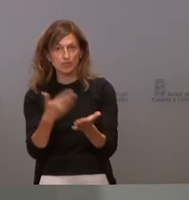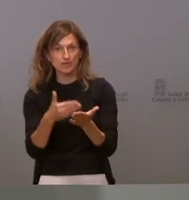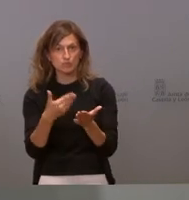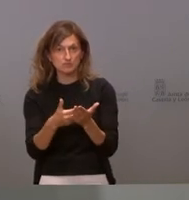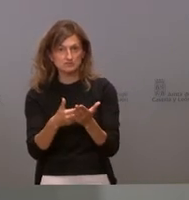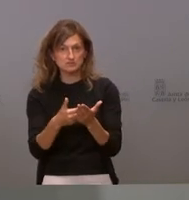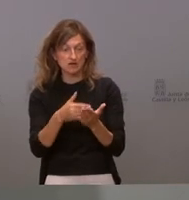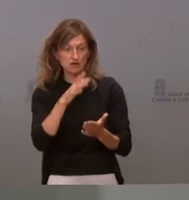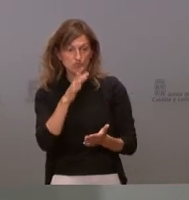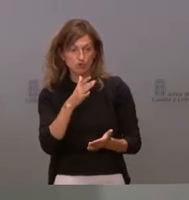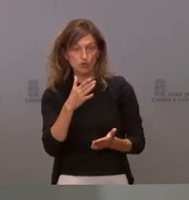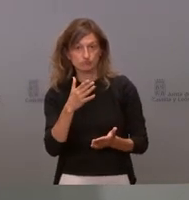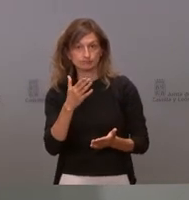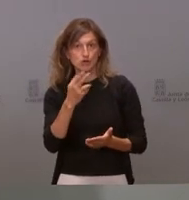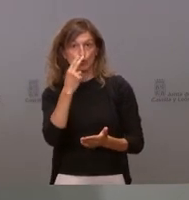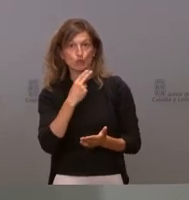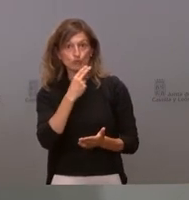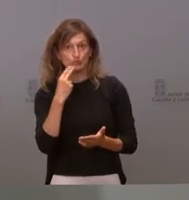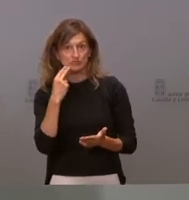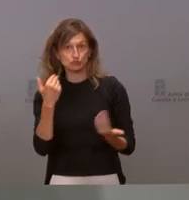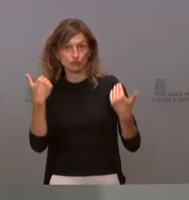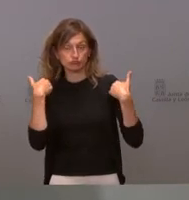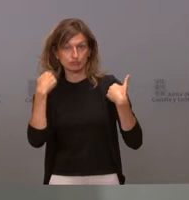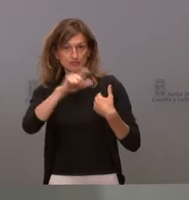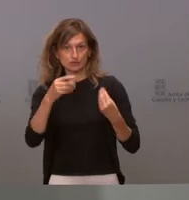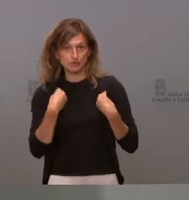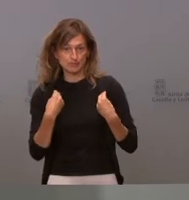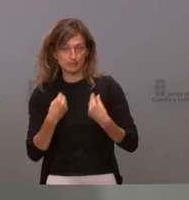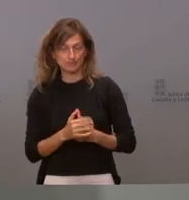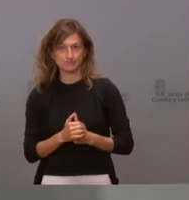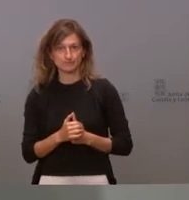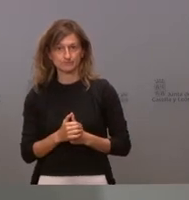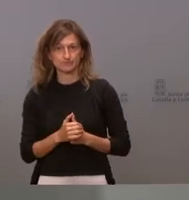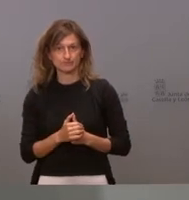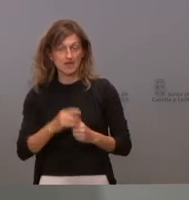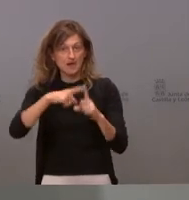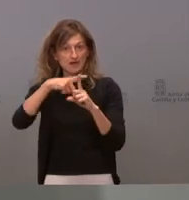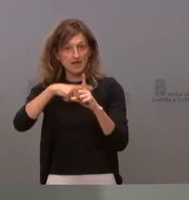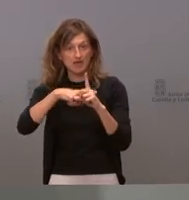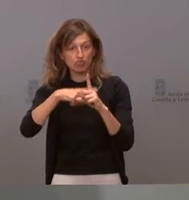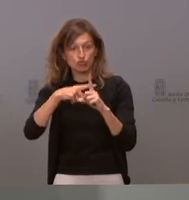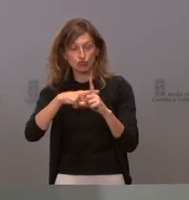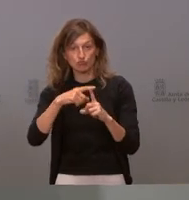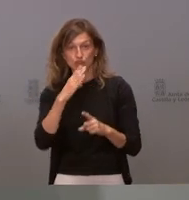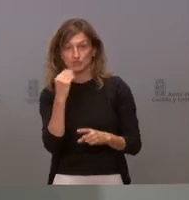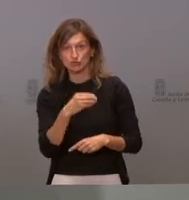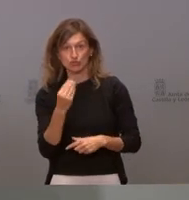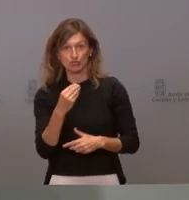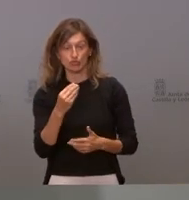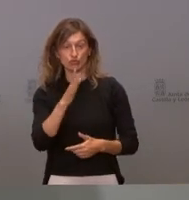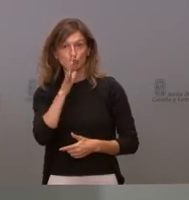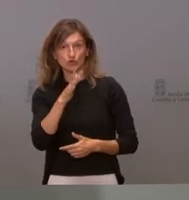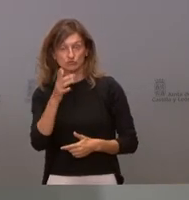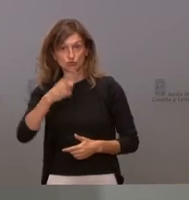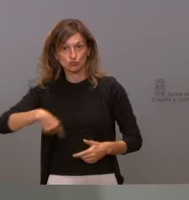es el grado de compromiso de la población es decir es un grado desconocido y esa es la razón por la cual nosotros estamos a la